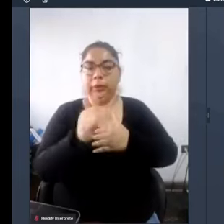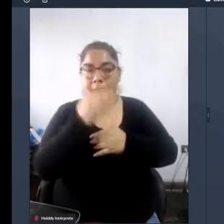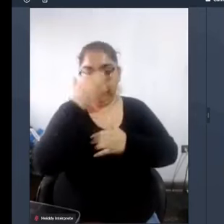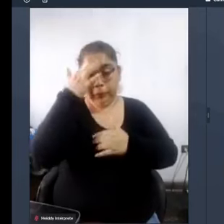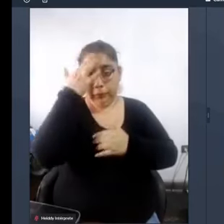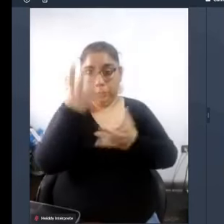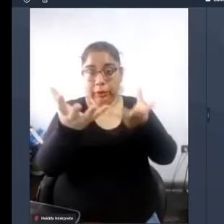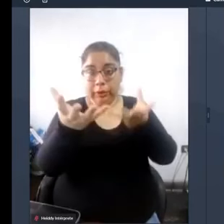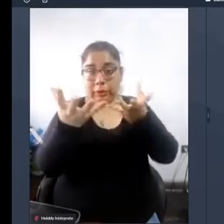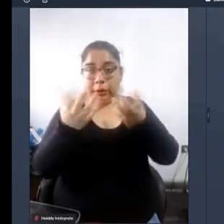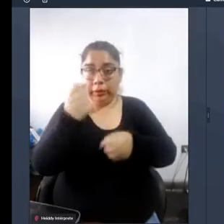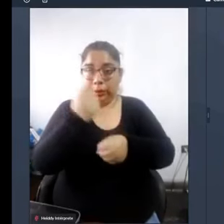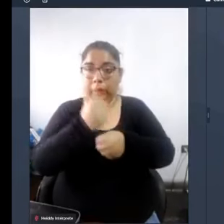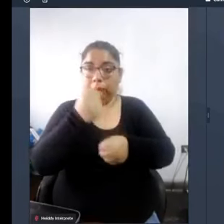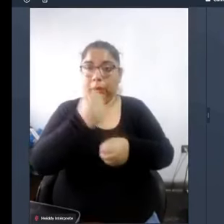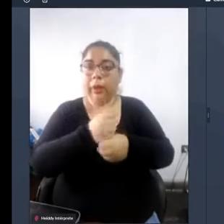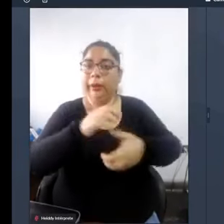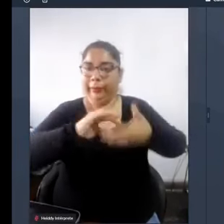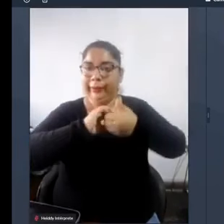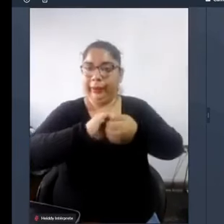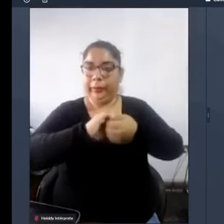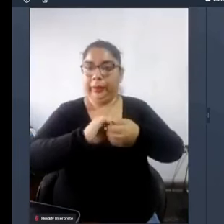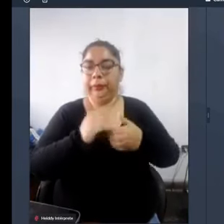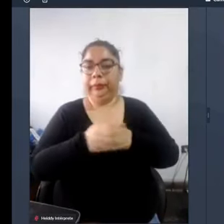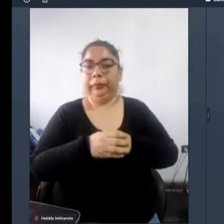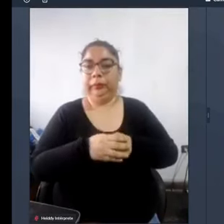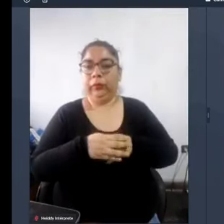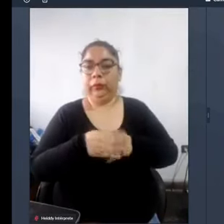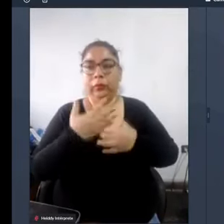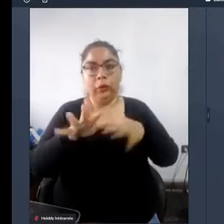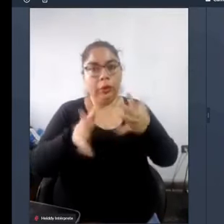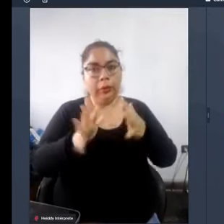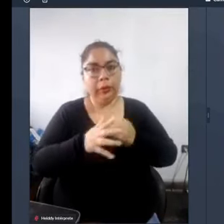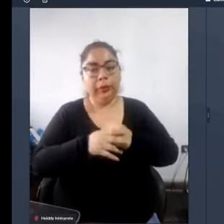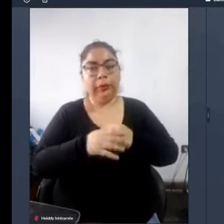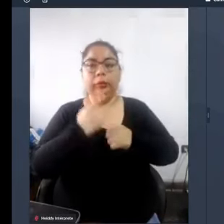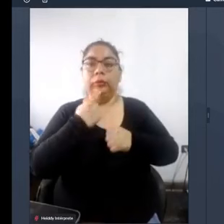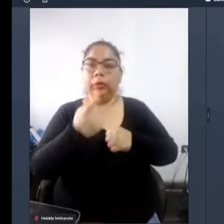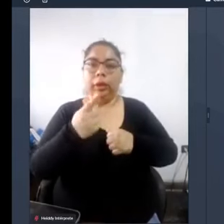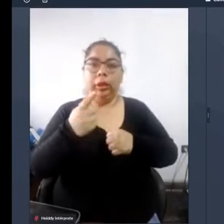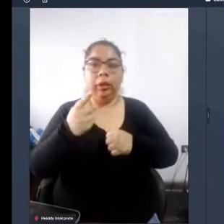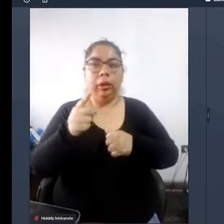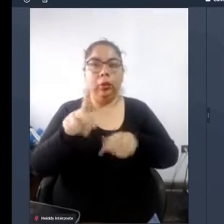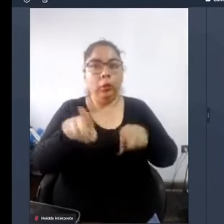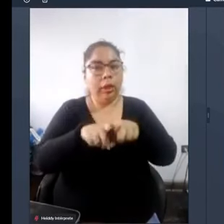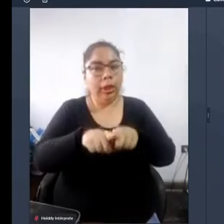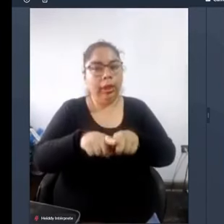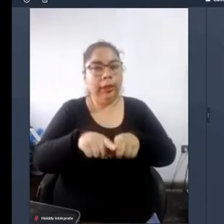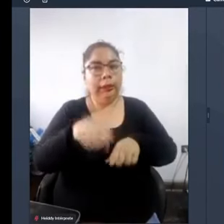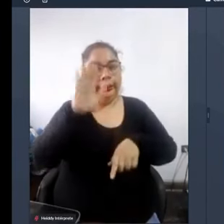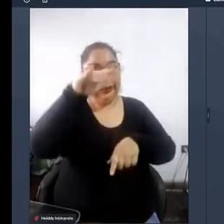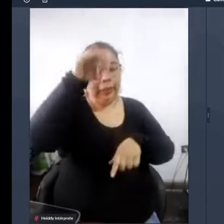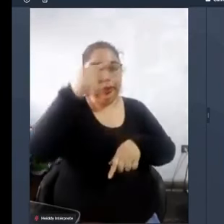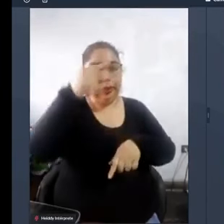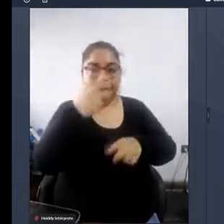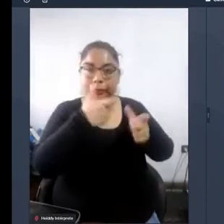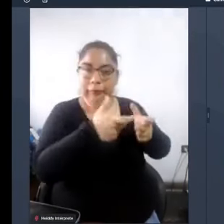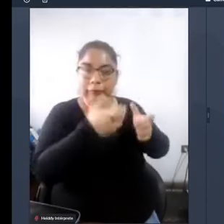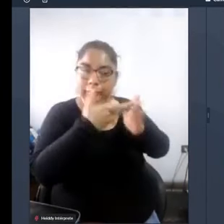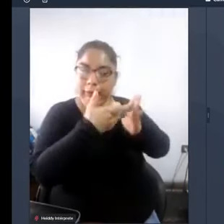necesitamos trabajar de la mano por lo menos llamémosle si alguien quiere llamarle a la tarea que tenemos que realizar de fiscalización